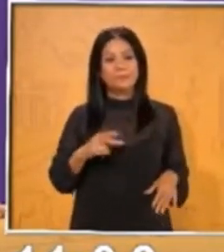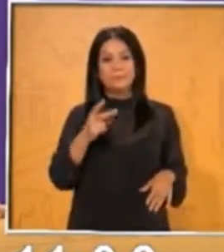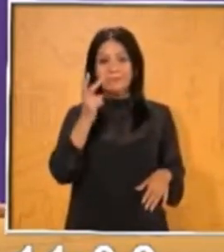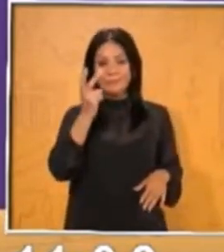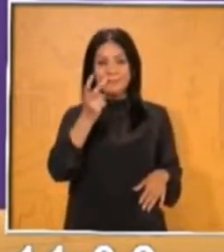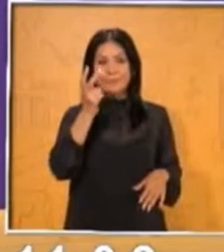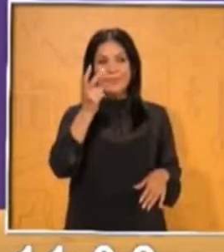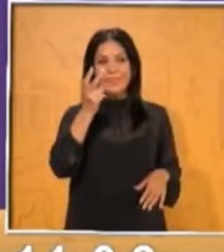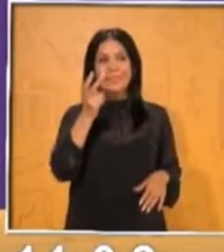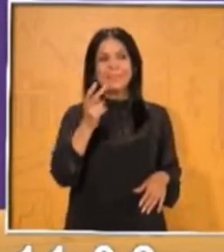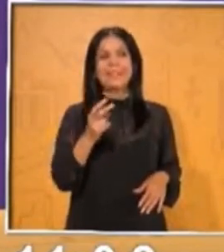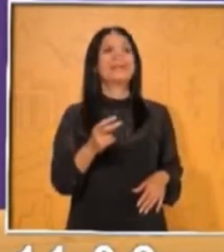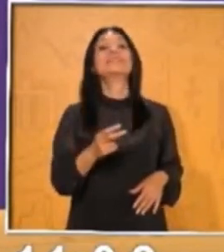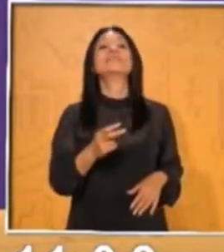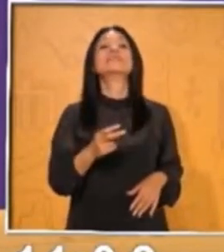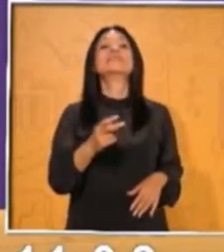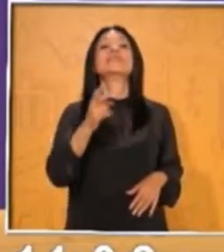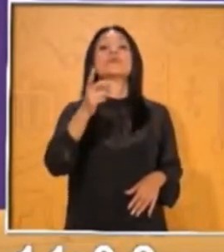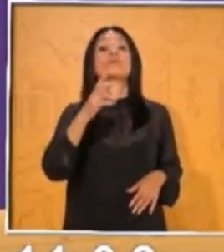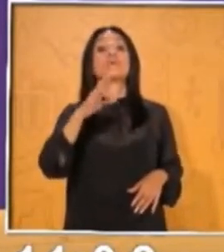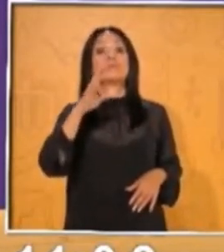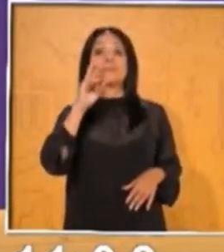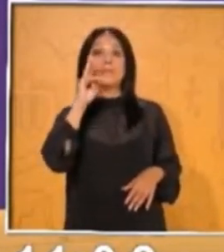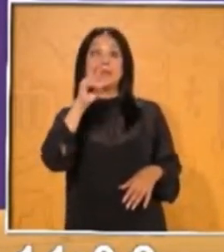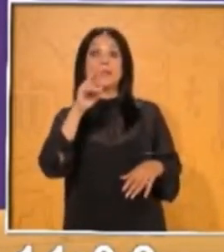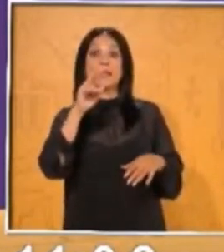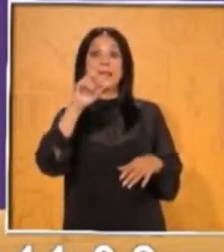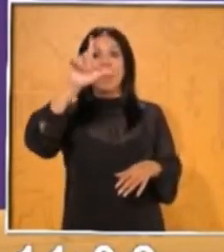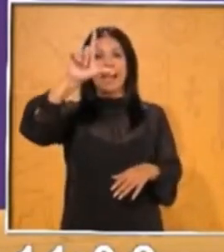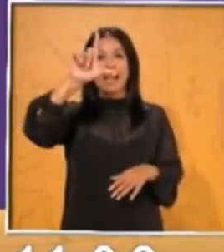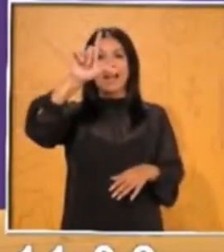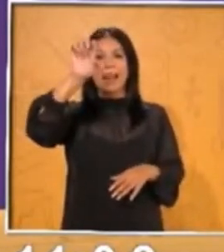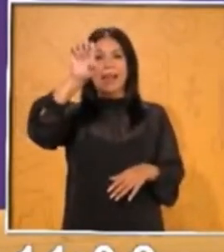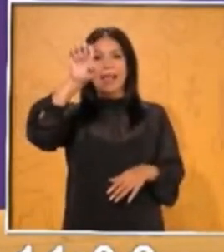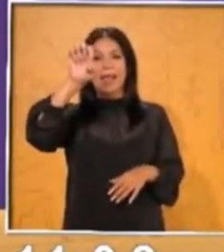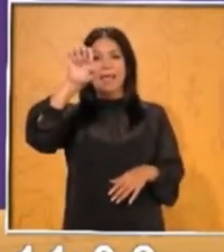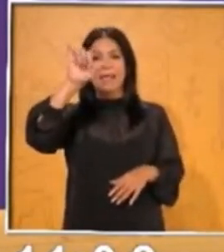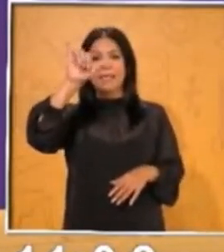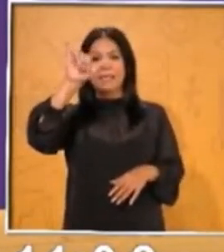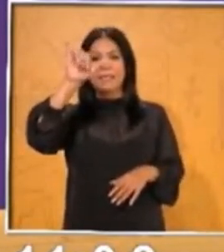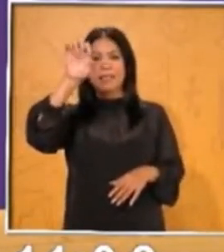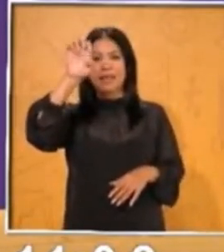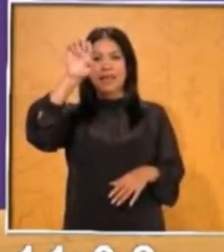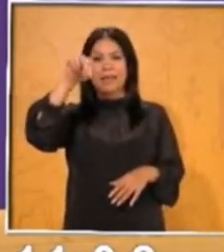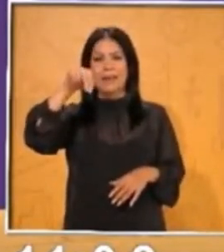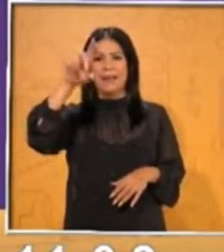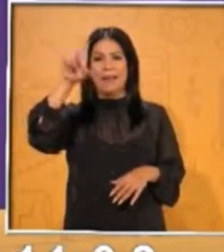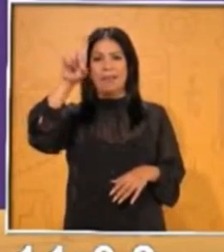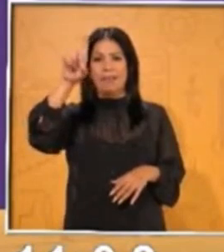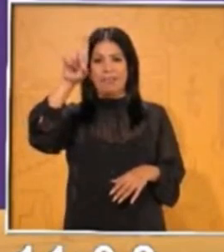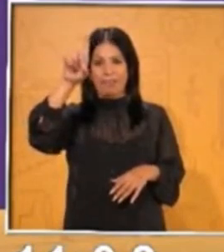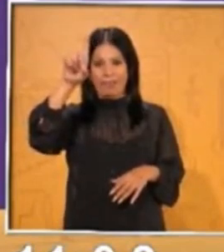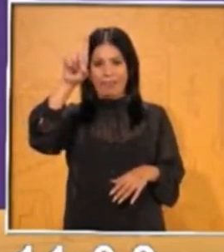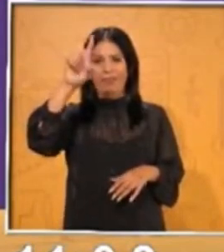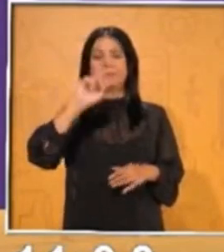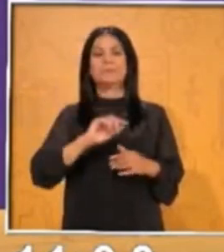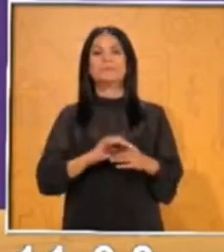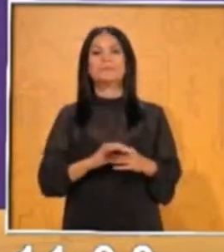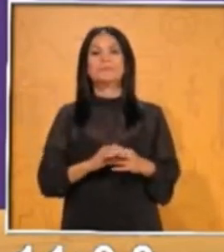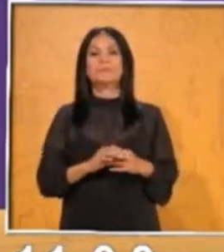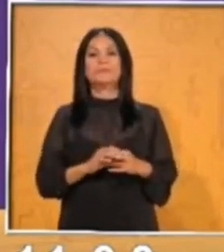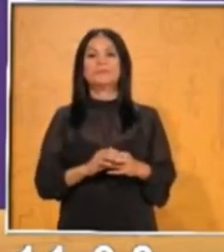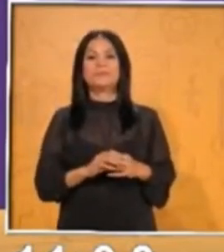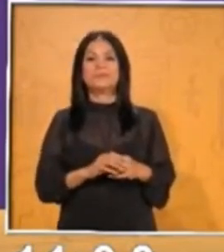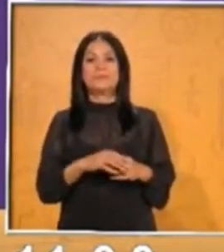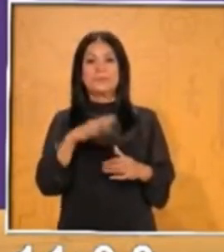son las características que tienen en común fábula, cuento y leyenda. Antes de que